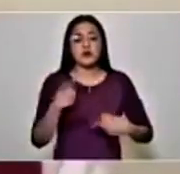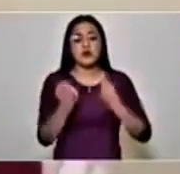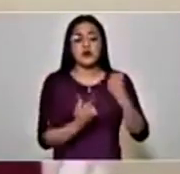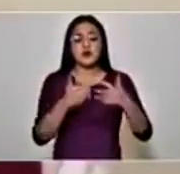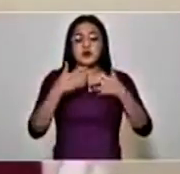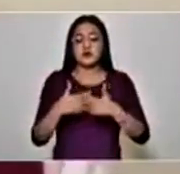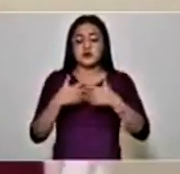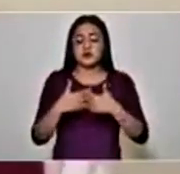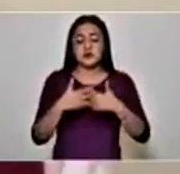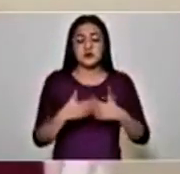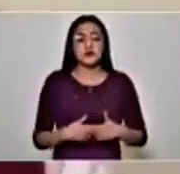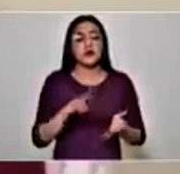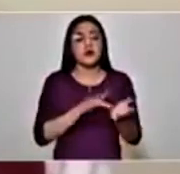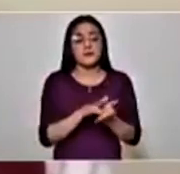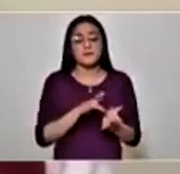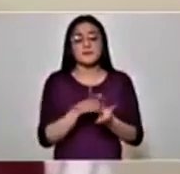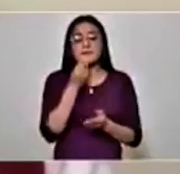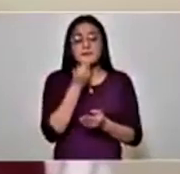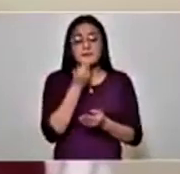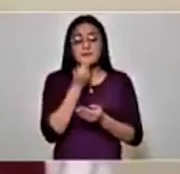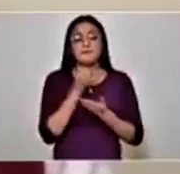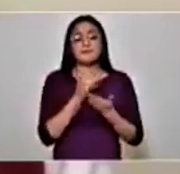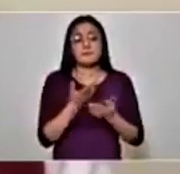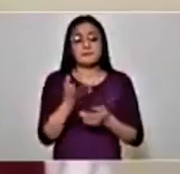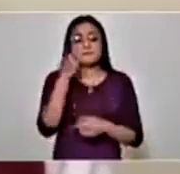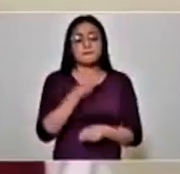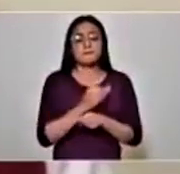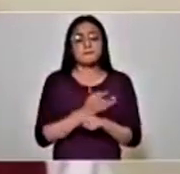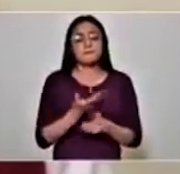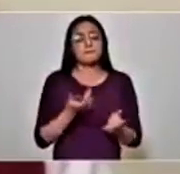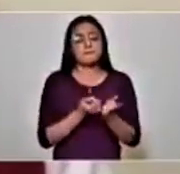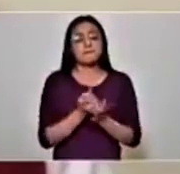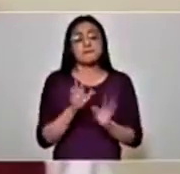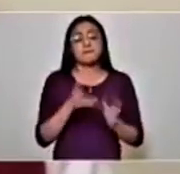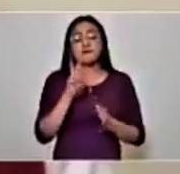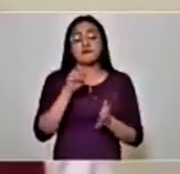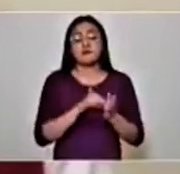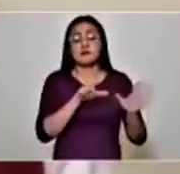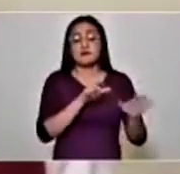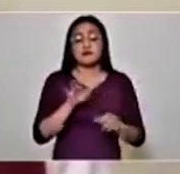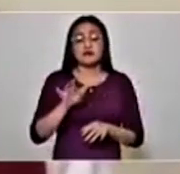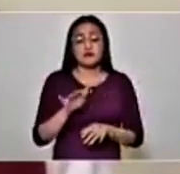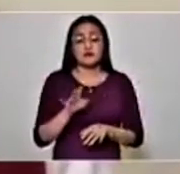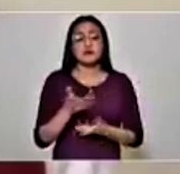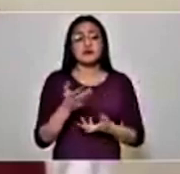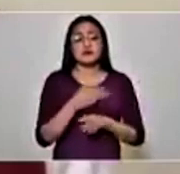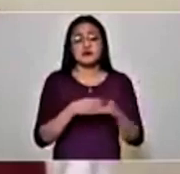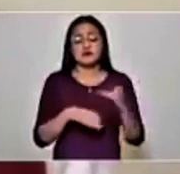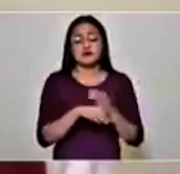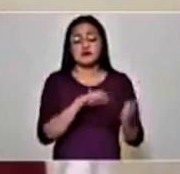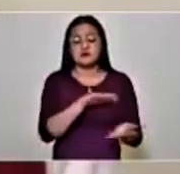empresarios los apoyos alimentarios. Hemos recibido treinta y dos mil setecientos cincuenta productos,